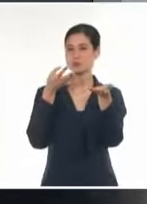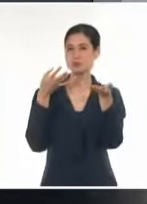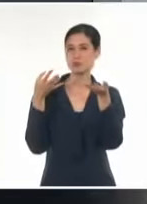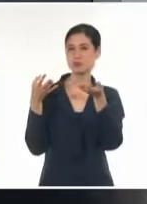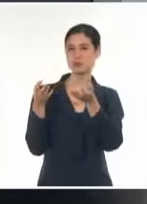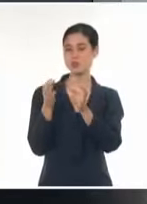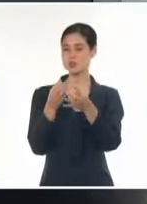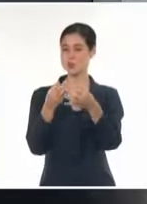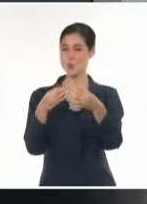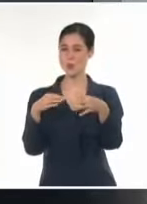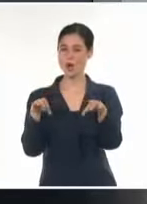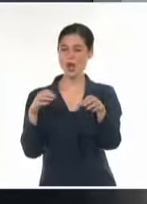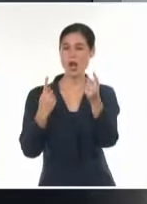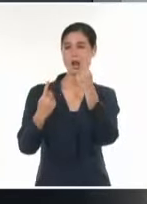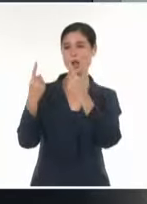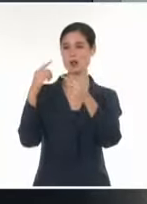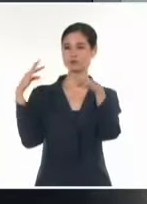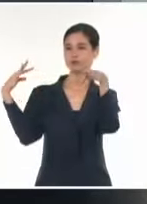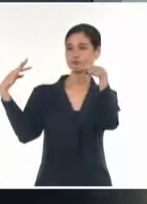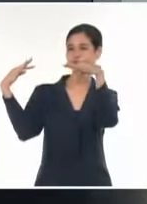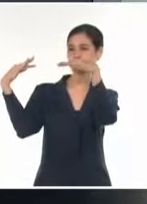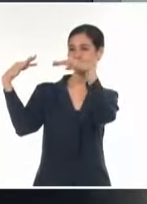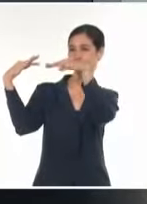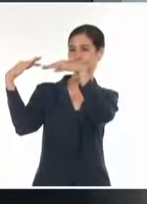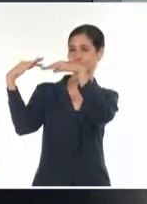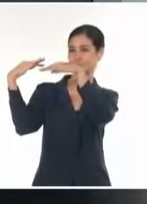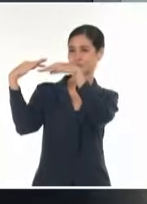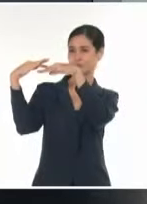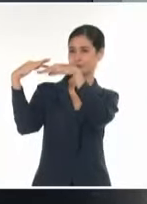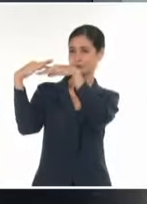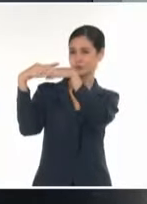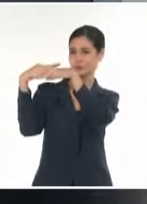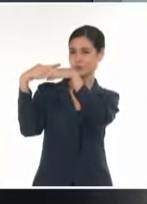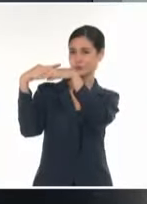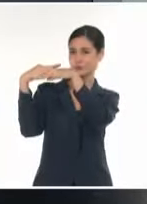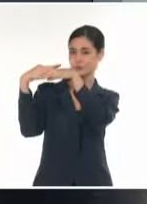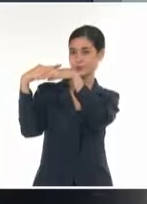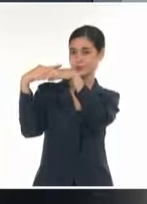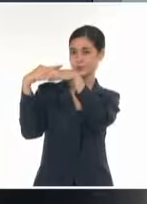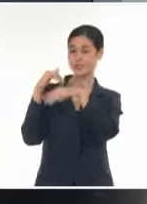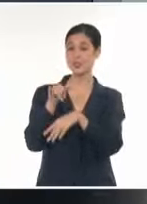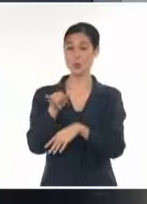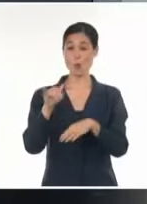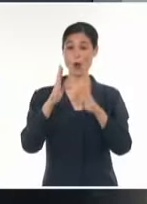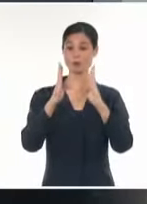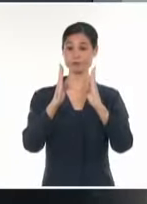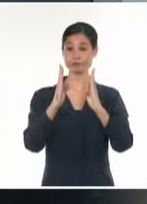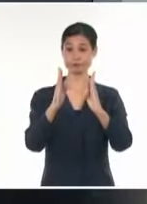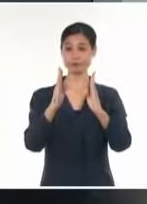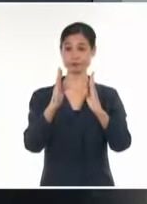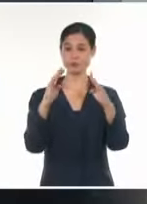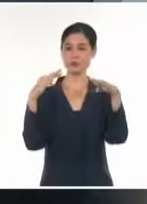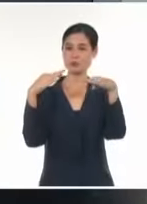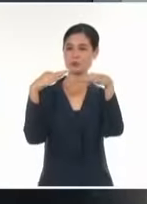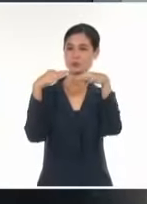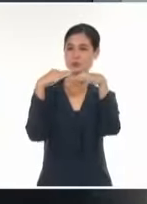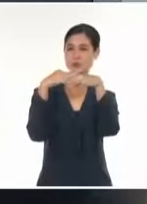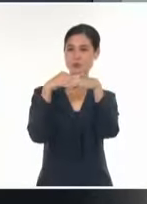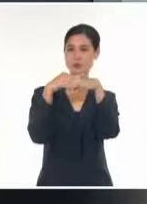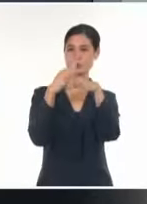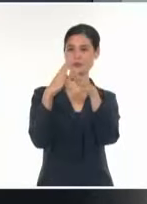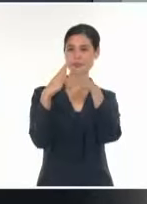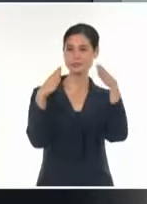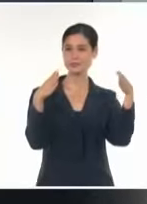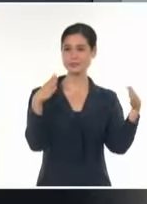cielos parcialmente nublados en la parte occidental y hacia zonas de la costa norte del centro y el extremo más oriental del país. En el